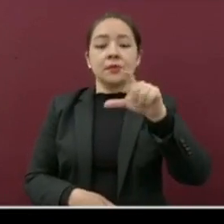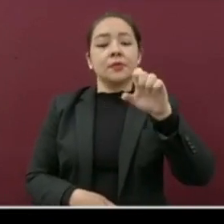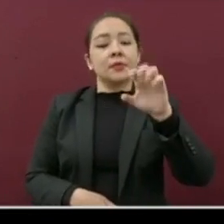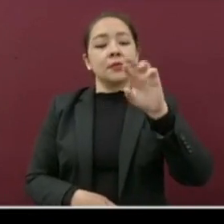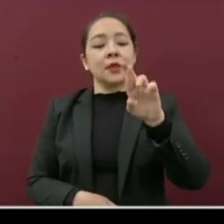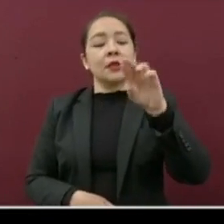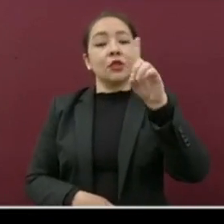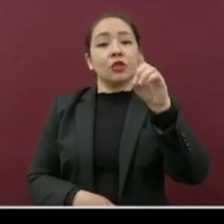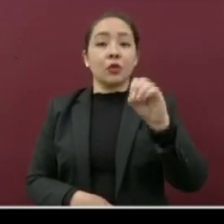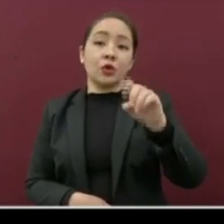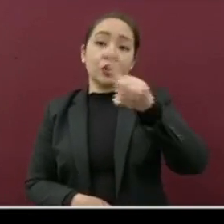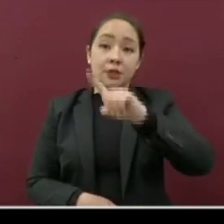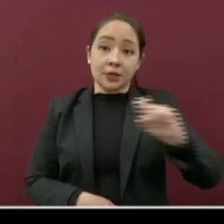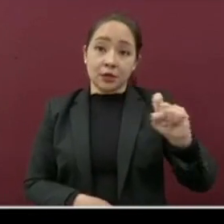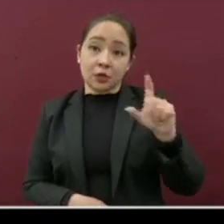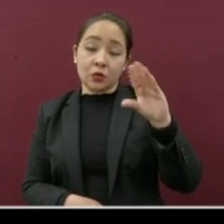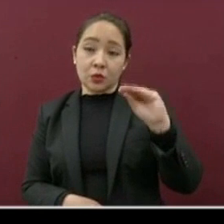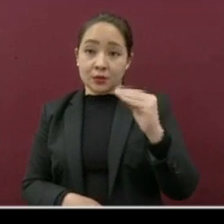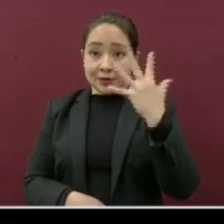Tejada, 195.